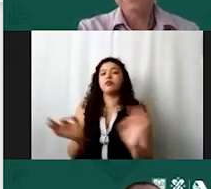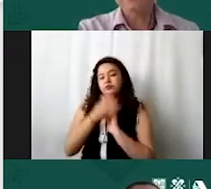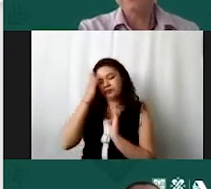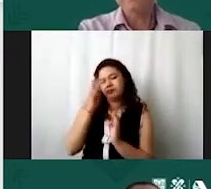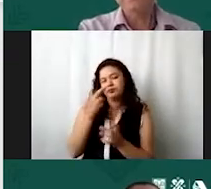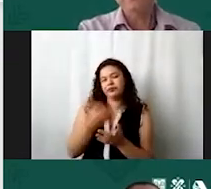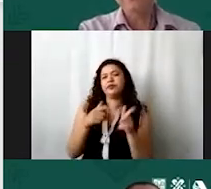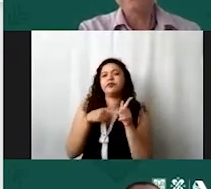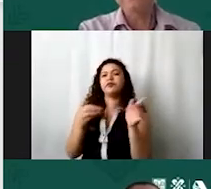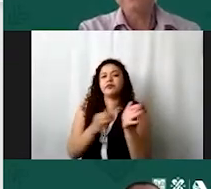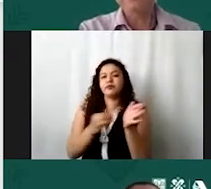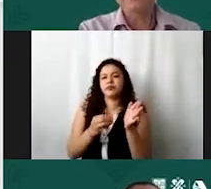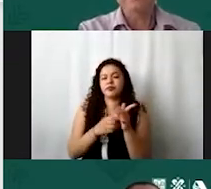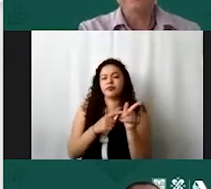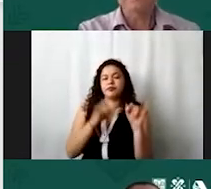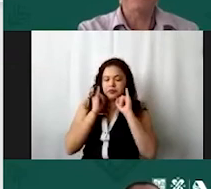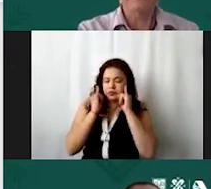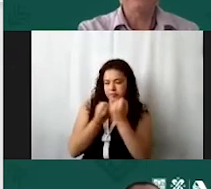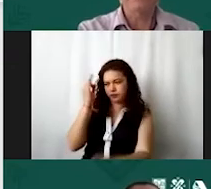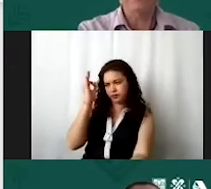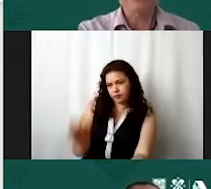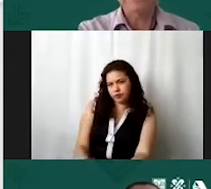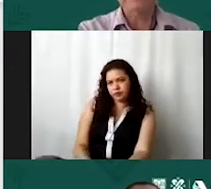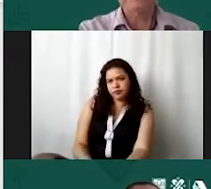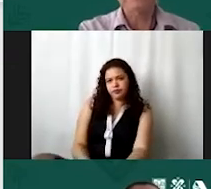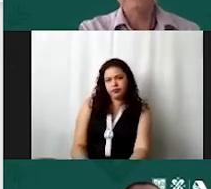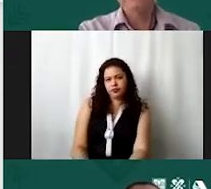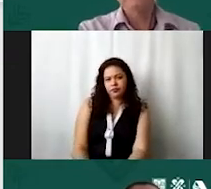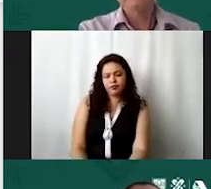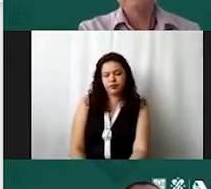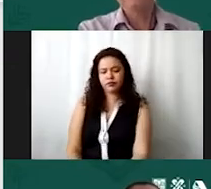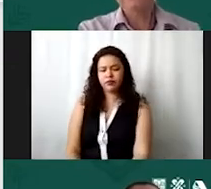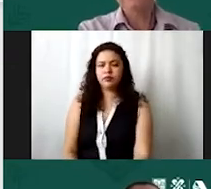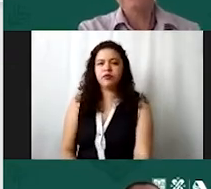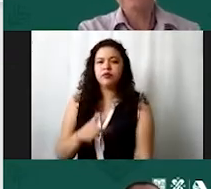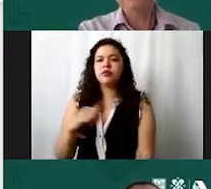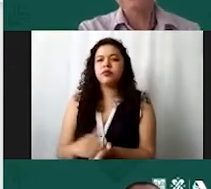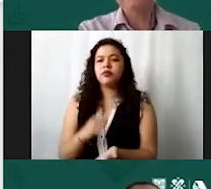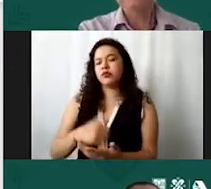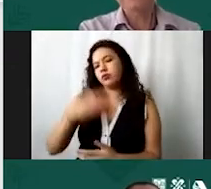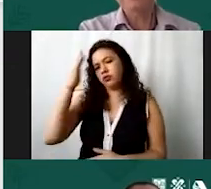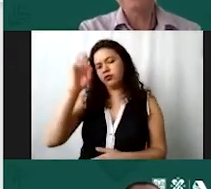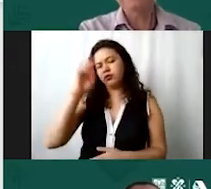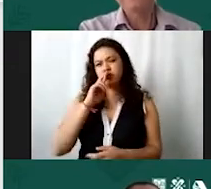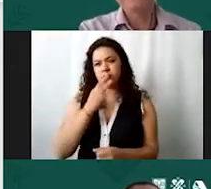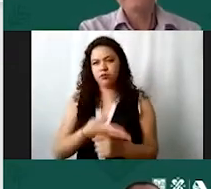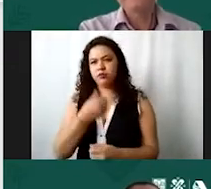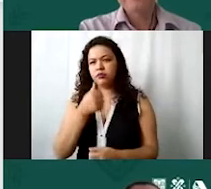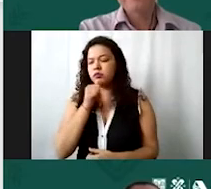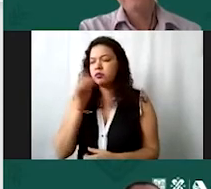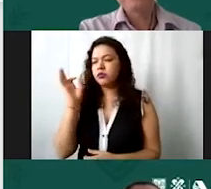autorizado por la propia junta porque de repente también nos mandan actas con patronatos que han sido autorizados